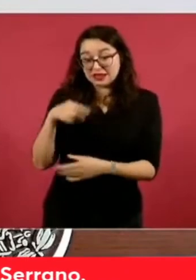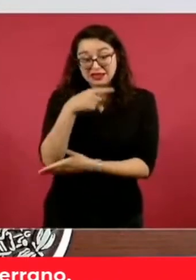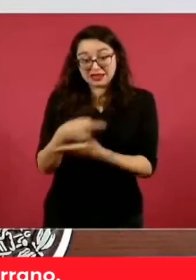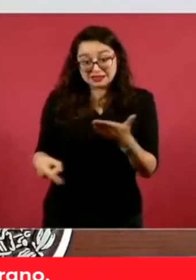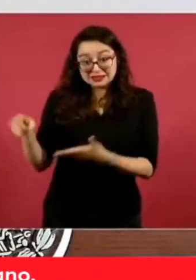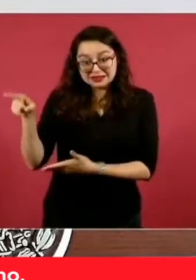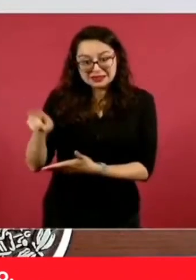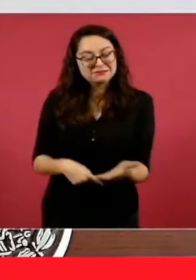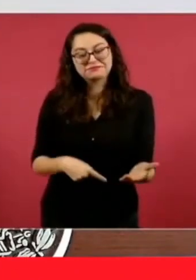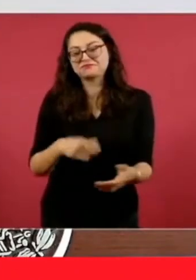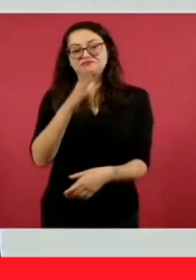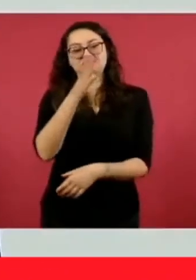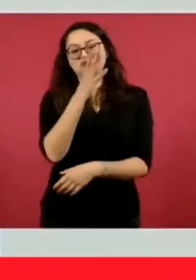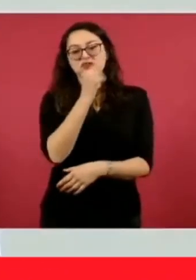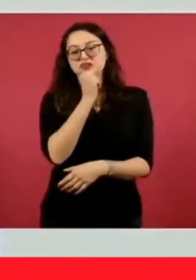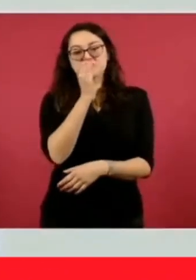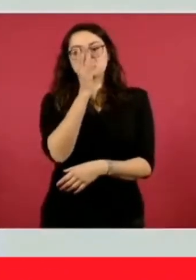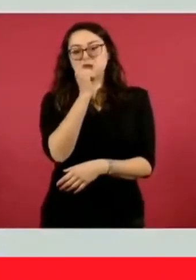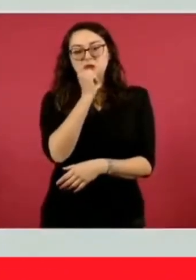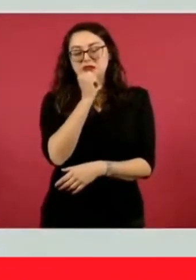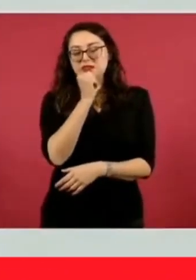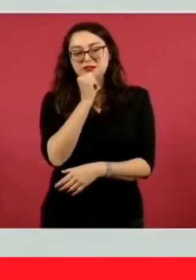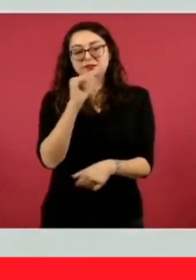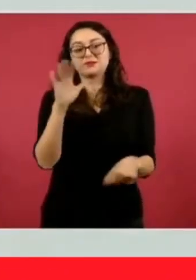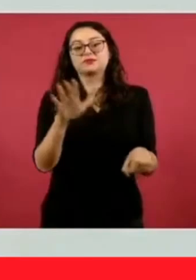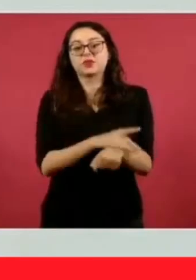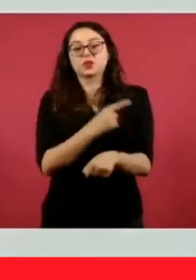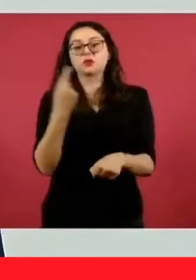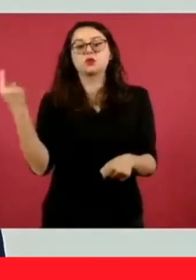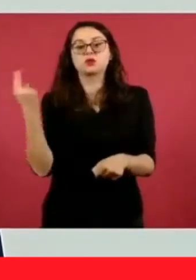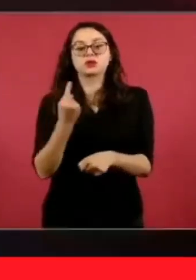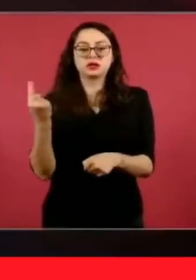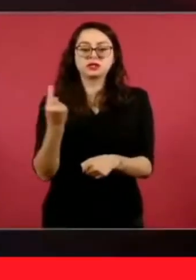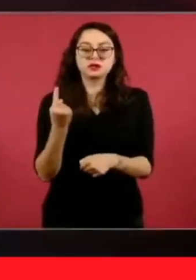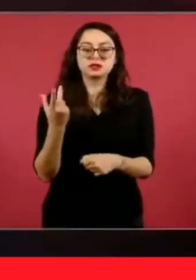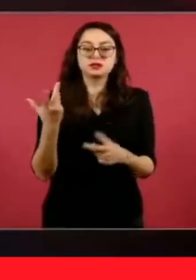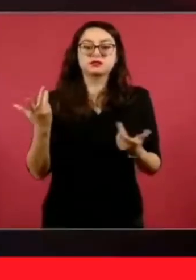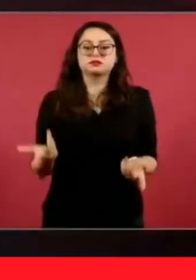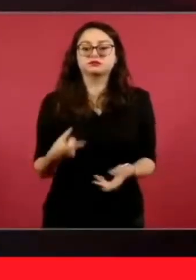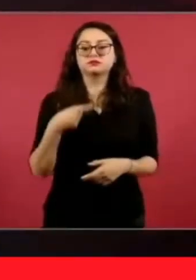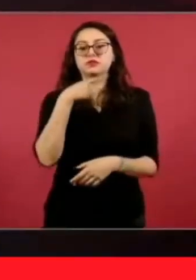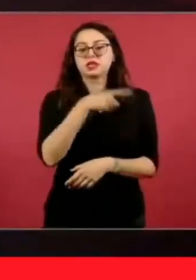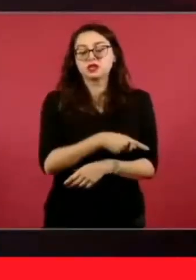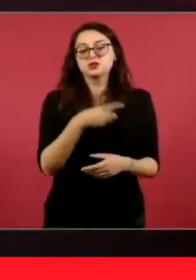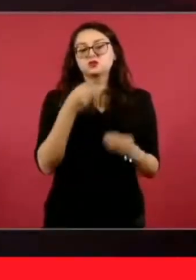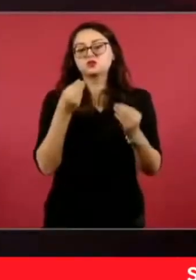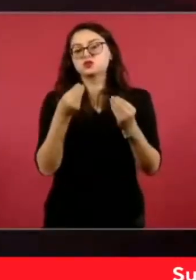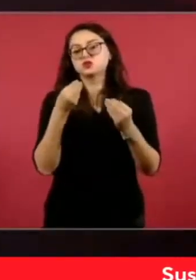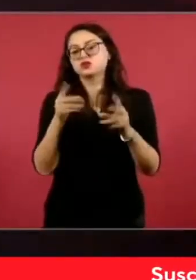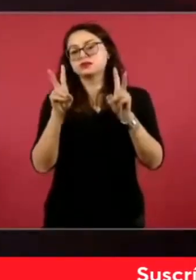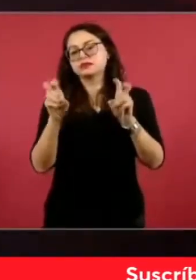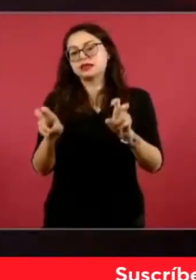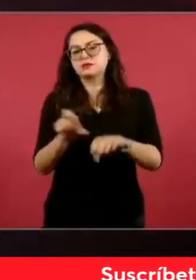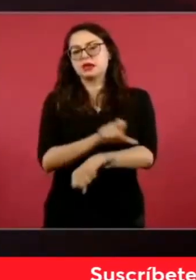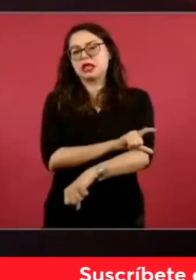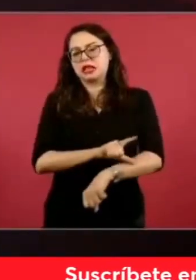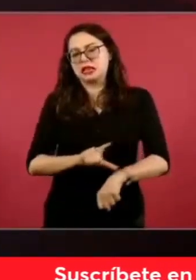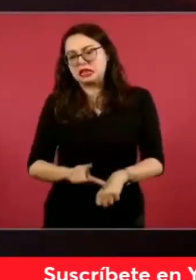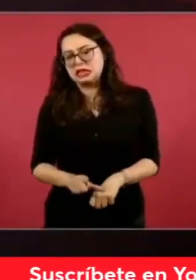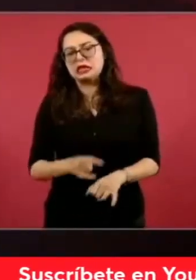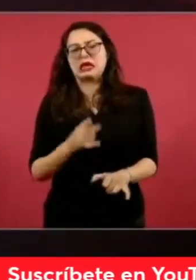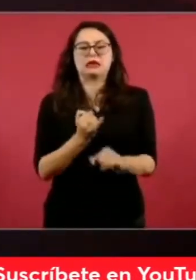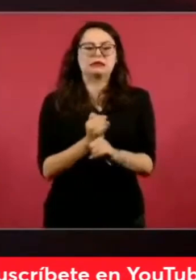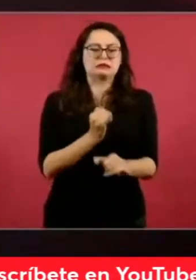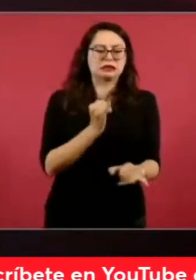puesto que mayormente se ofrecieron vínculos electrónicos de documentos privados que